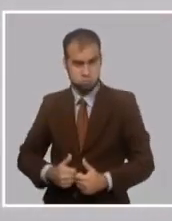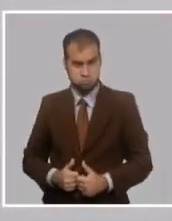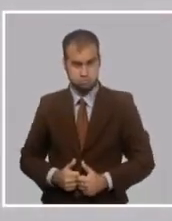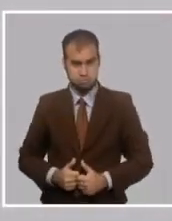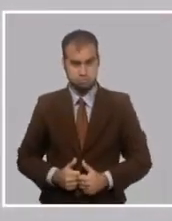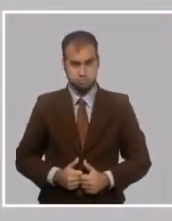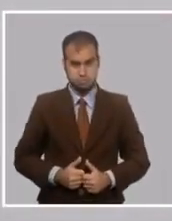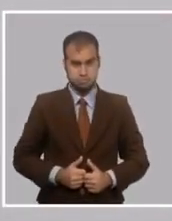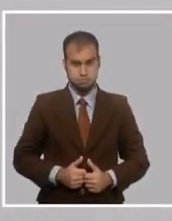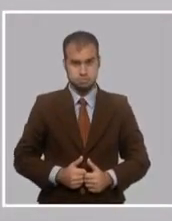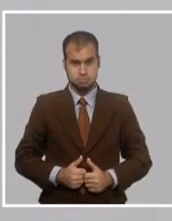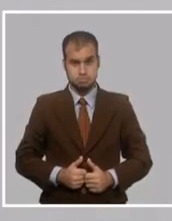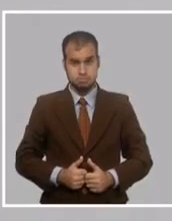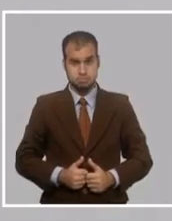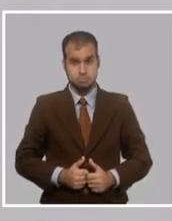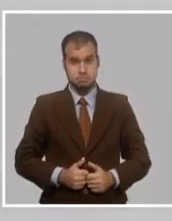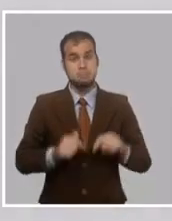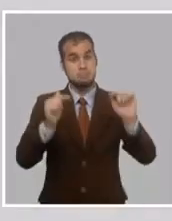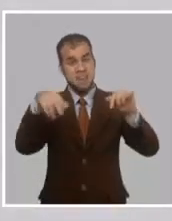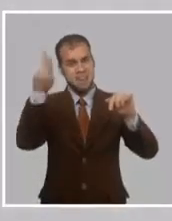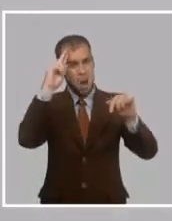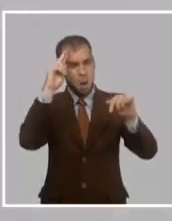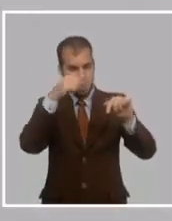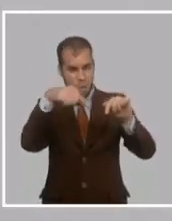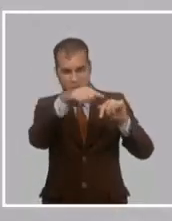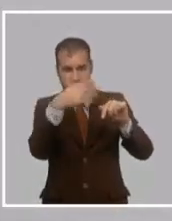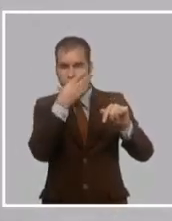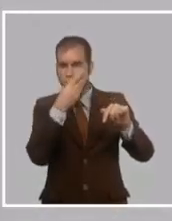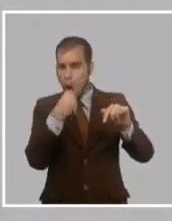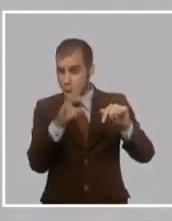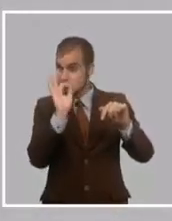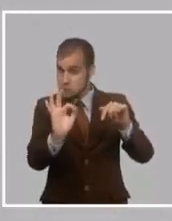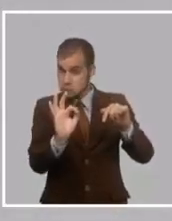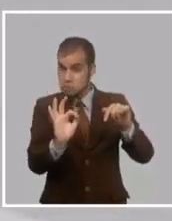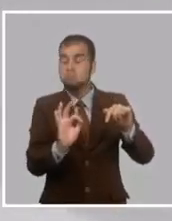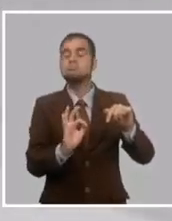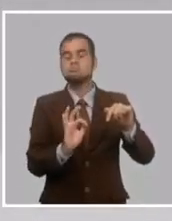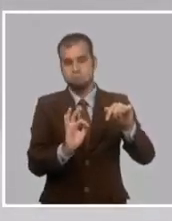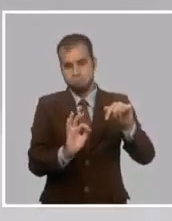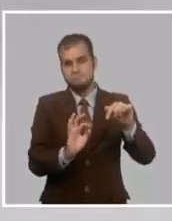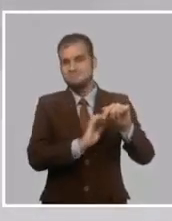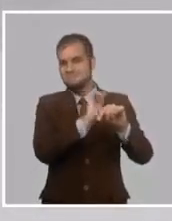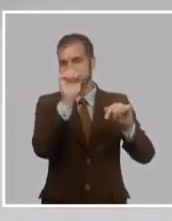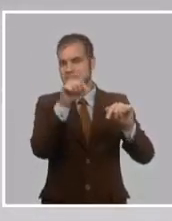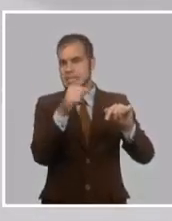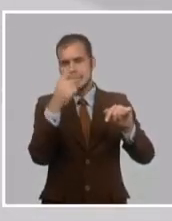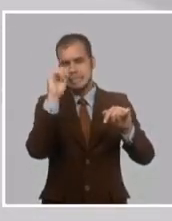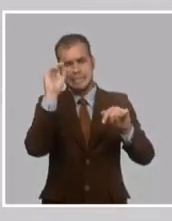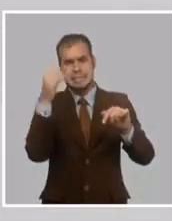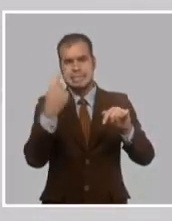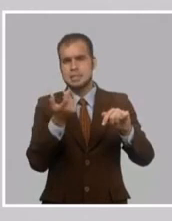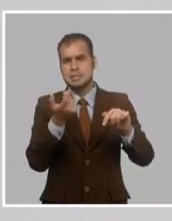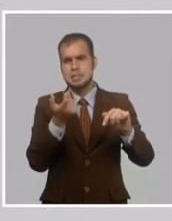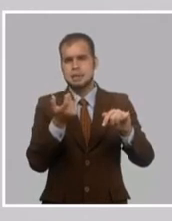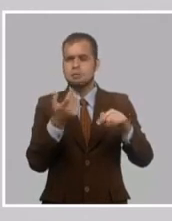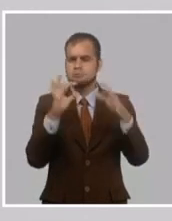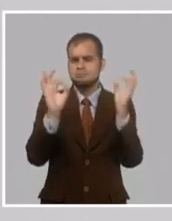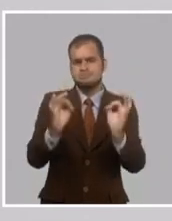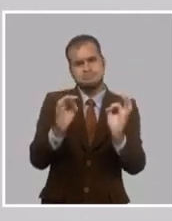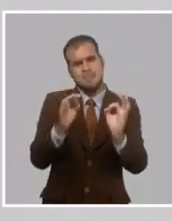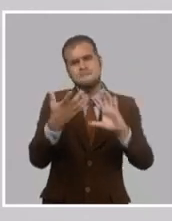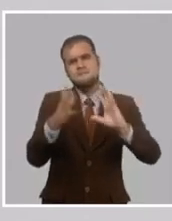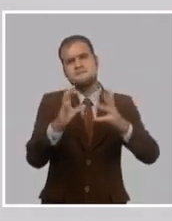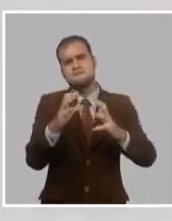oigo decir los pinos nuevos, venimos a los jóvenes, me parece bueno. Si quiere decirse por lo menos, porque sepamos que no es correcto, no es la